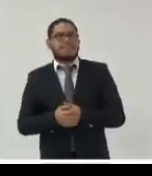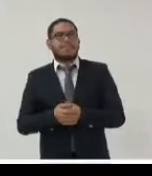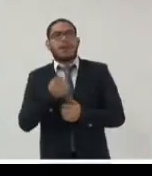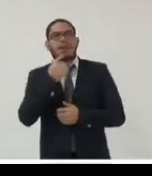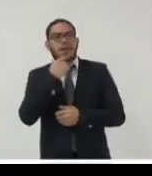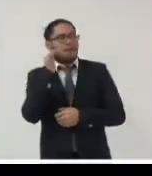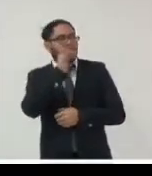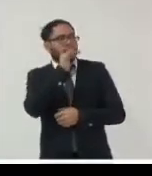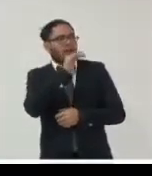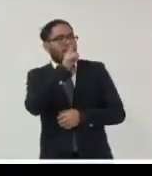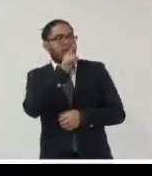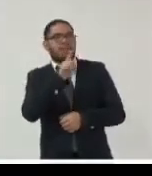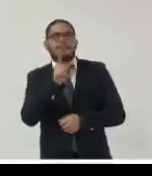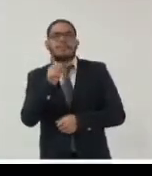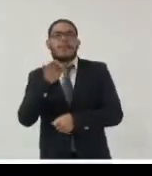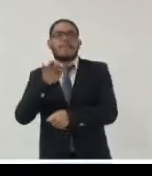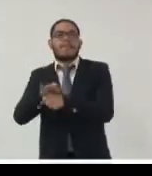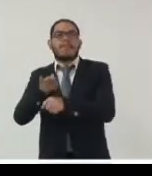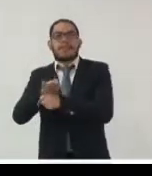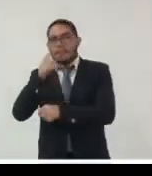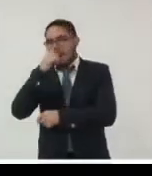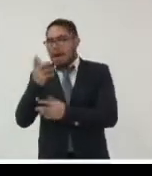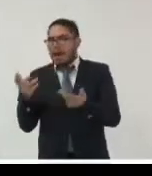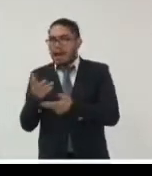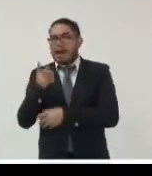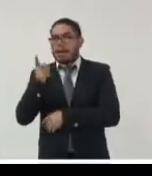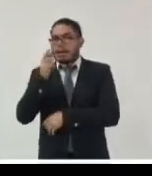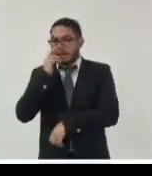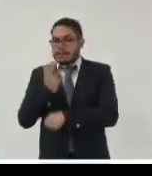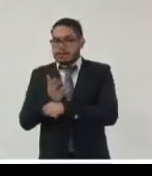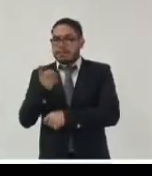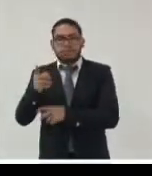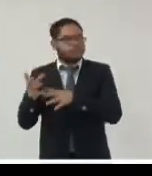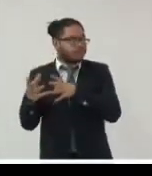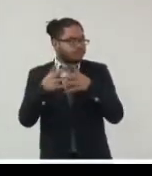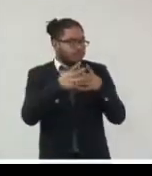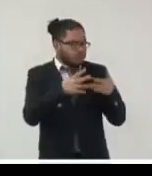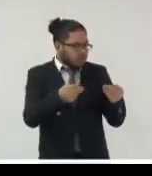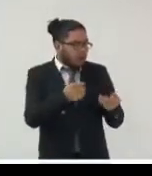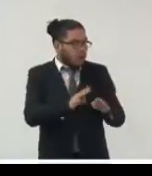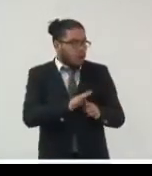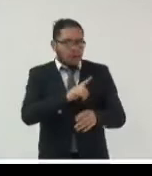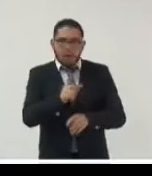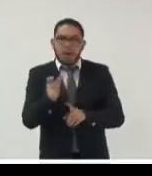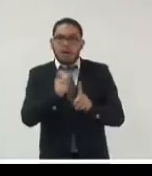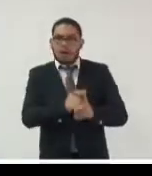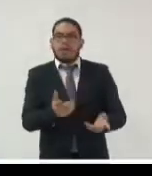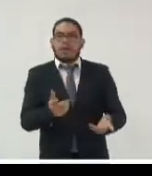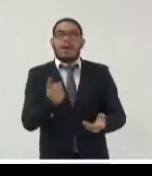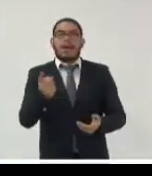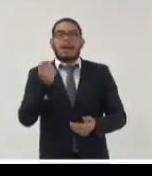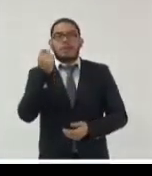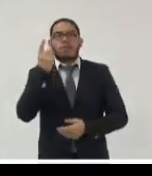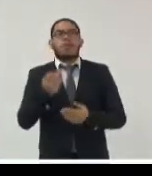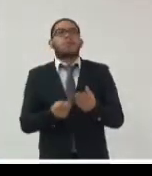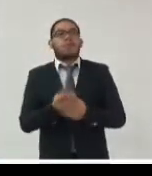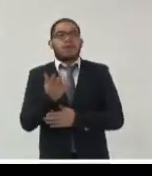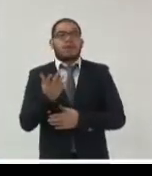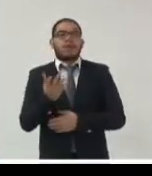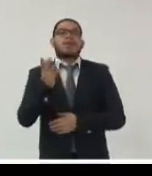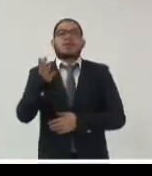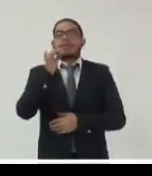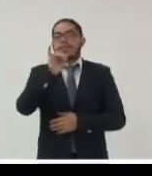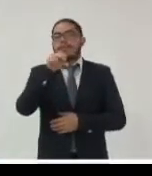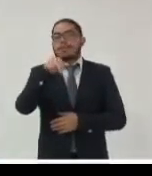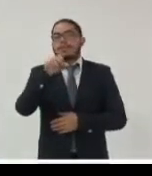departamento de defensa para que crearan una solución ¿qué ha sido creado? pues el un set